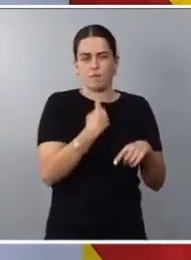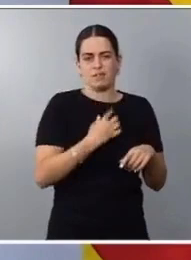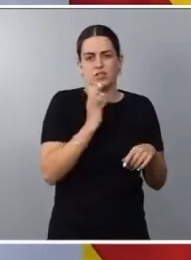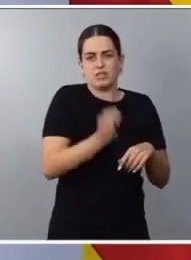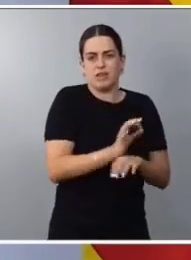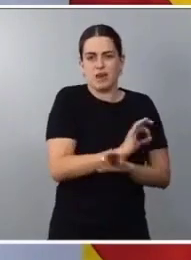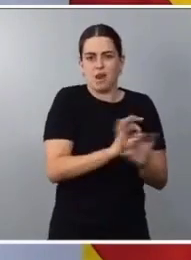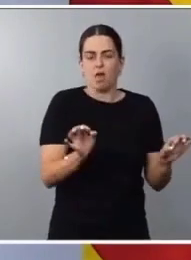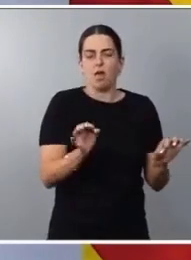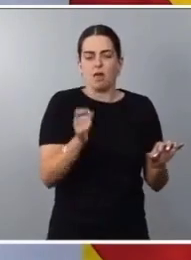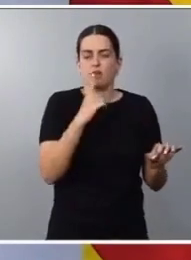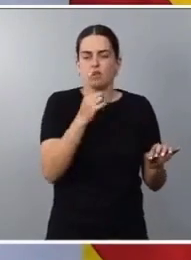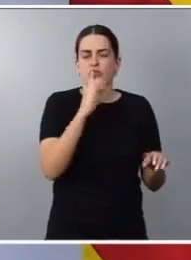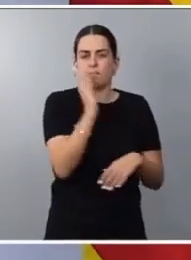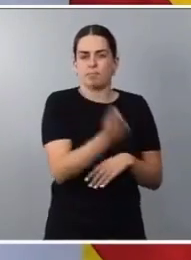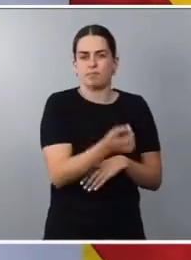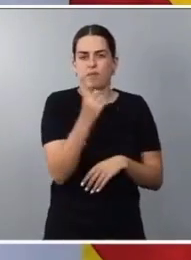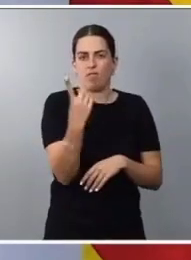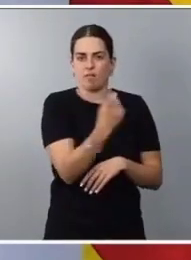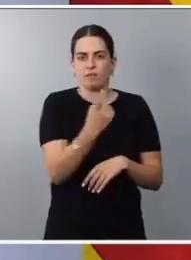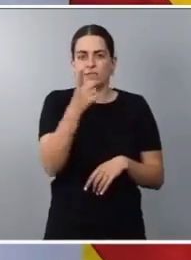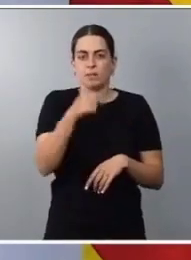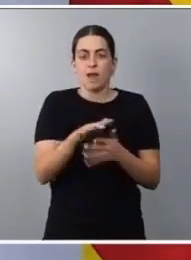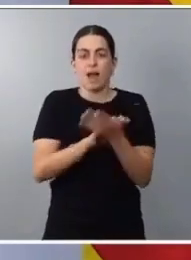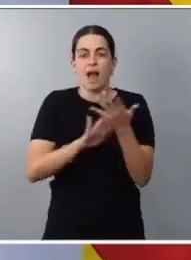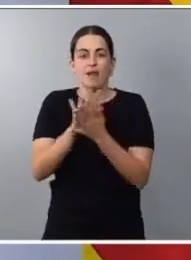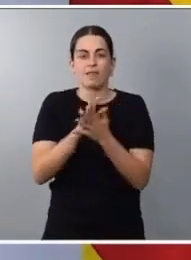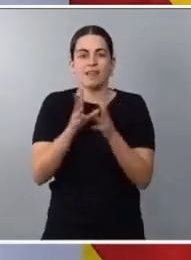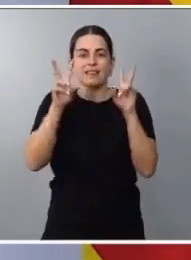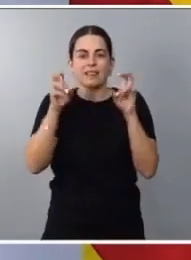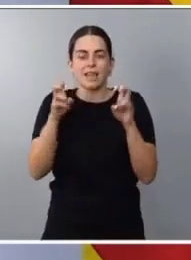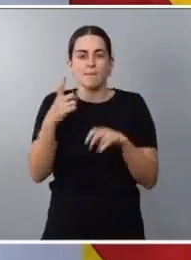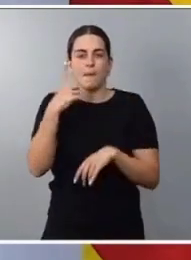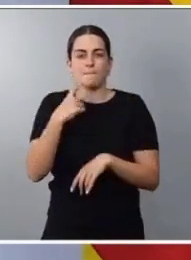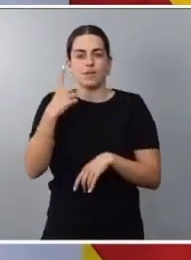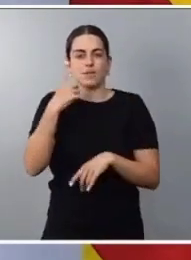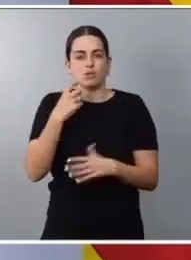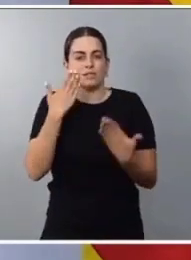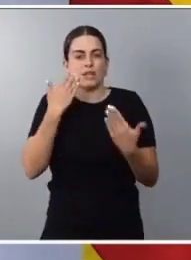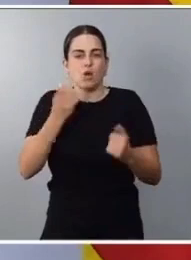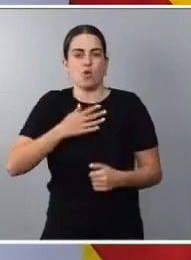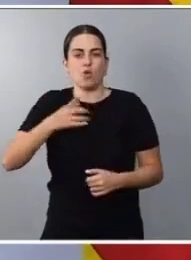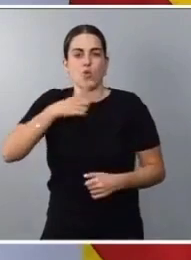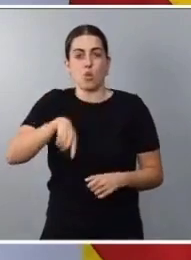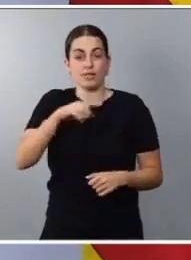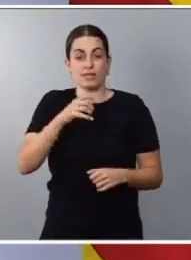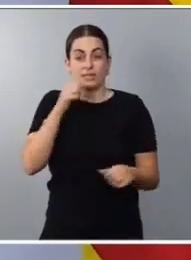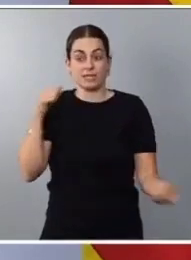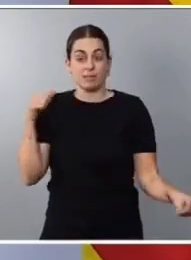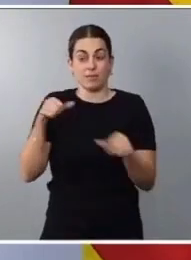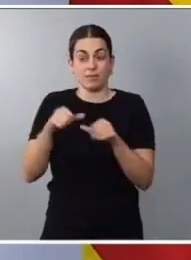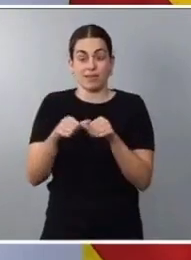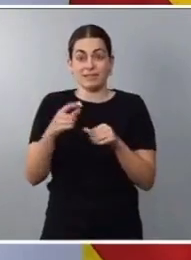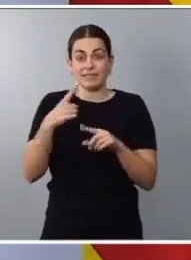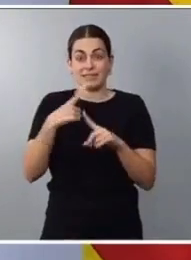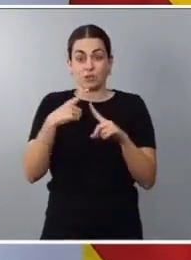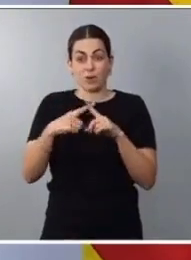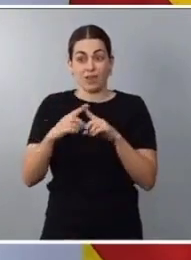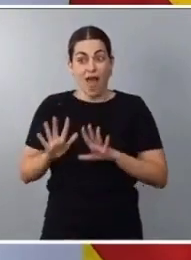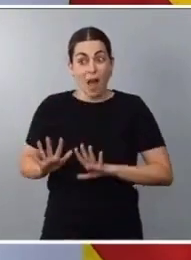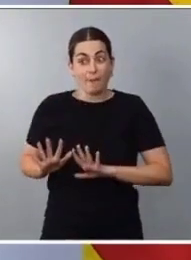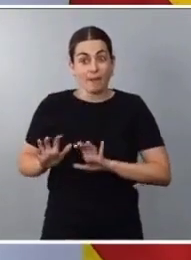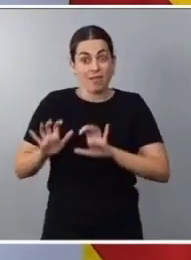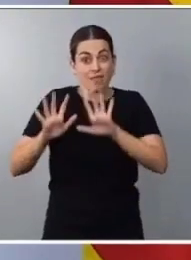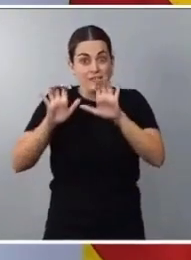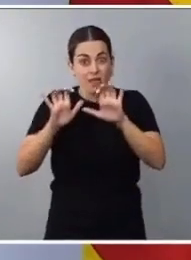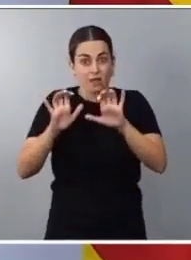para hablar también de nuestra salud menstrual. El aprendizaje sobre nuestra sexualidad se da. No estamos decidiendo